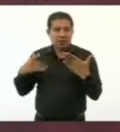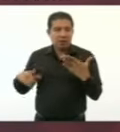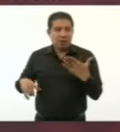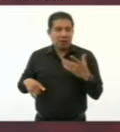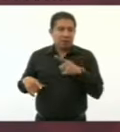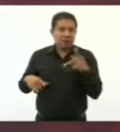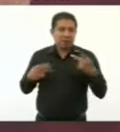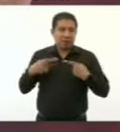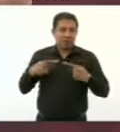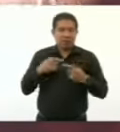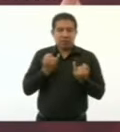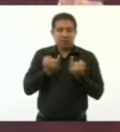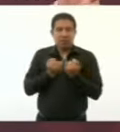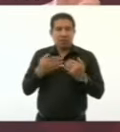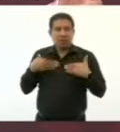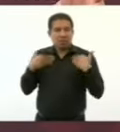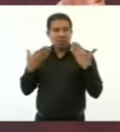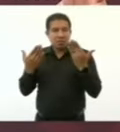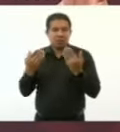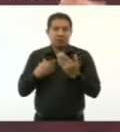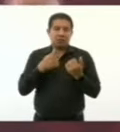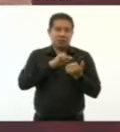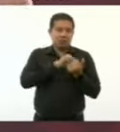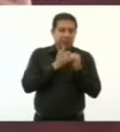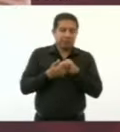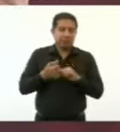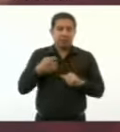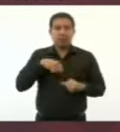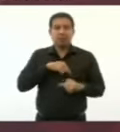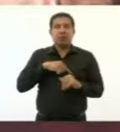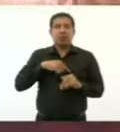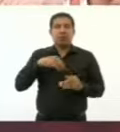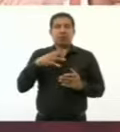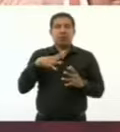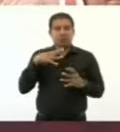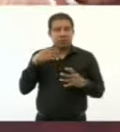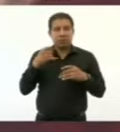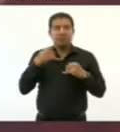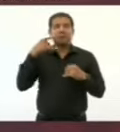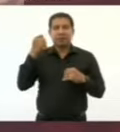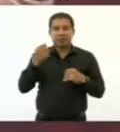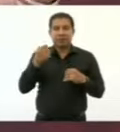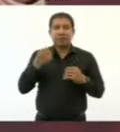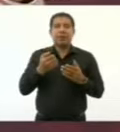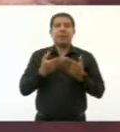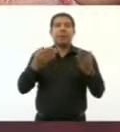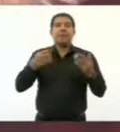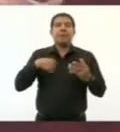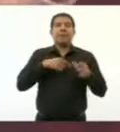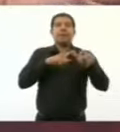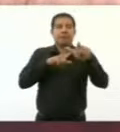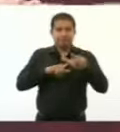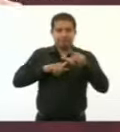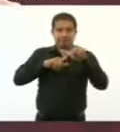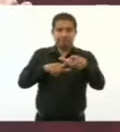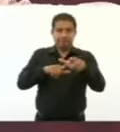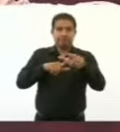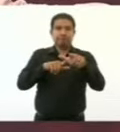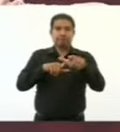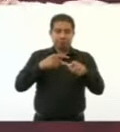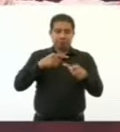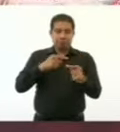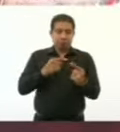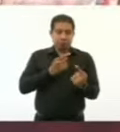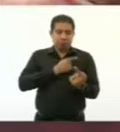sacrificio lograr este cambio. Entonces vamos a seguir adelante, no sólo por nosotros,